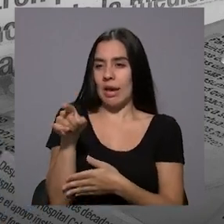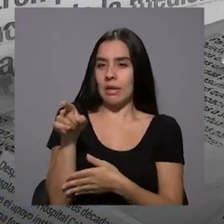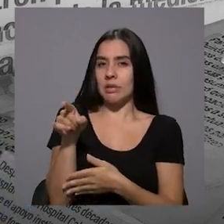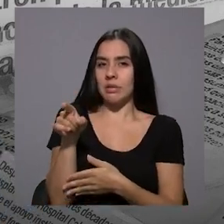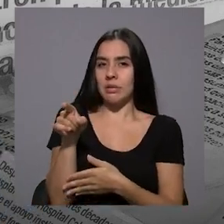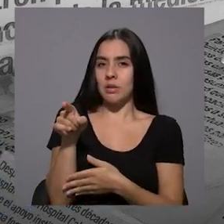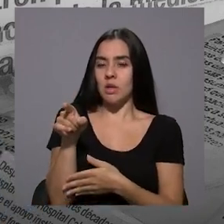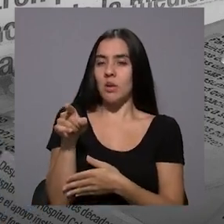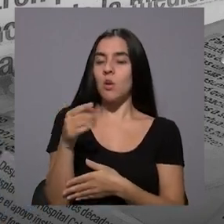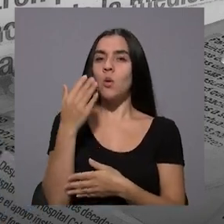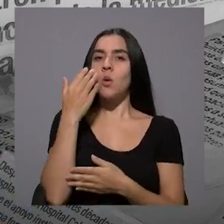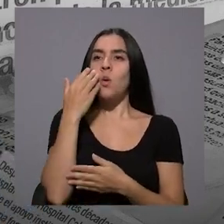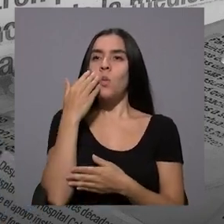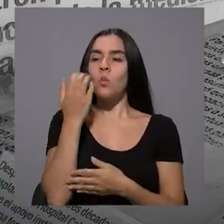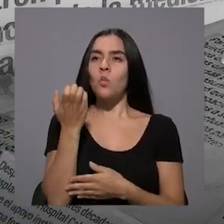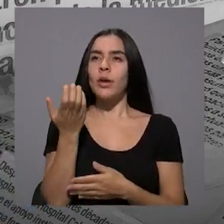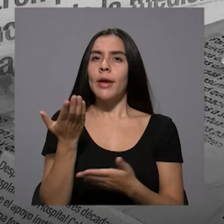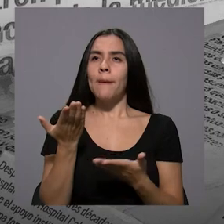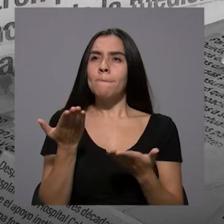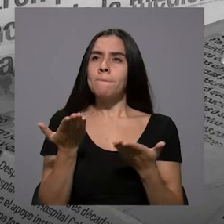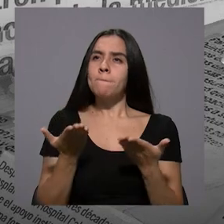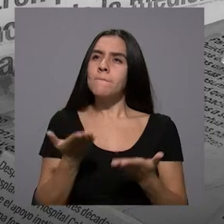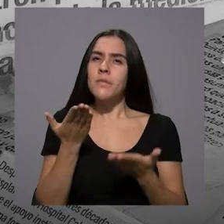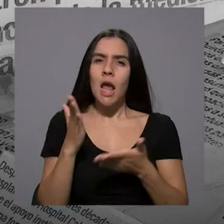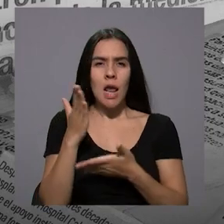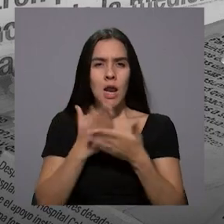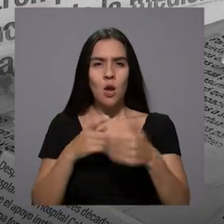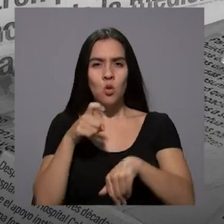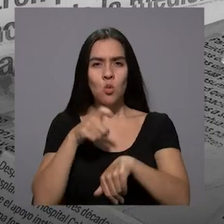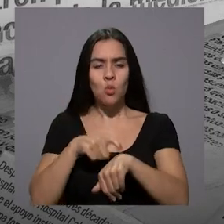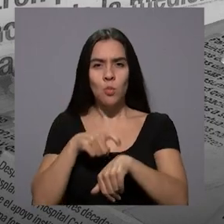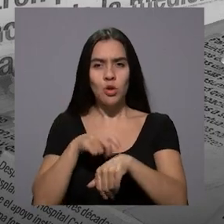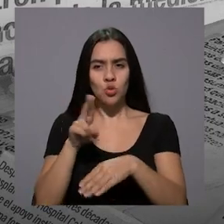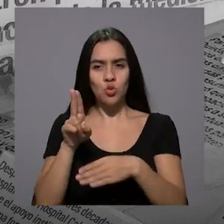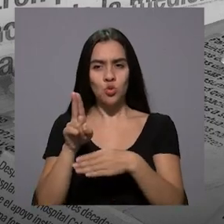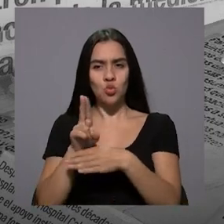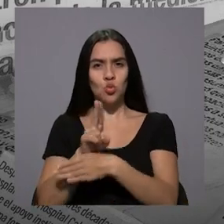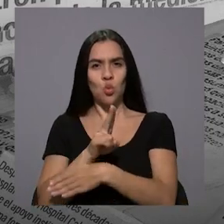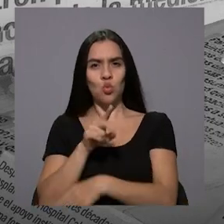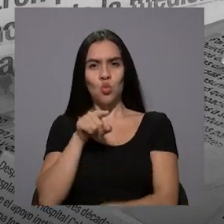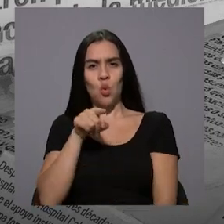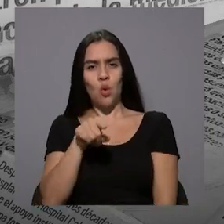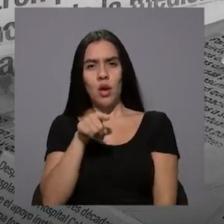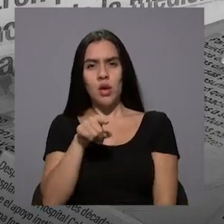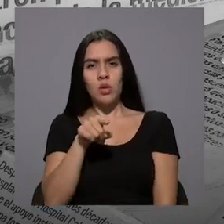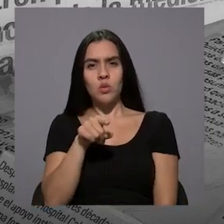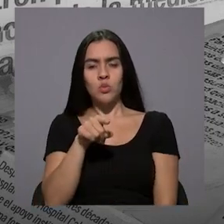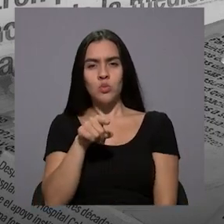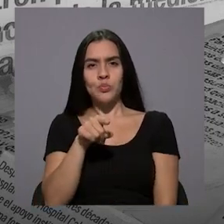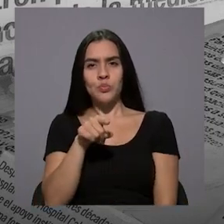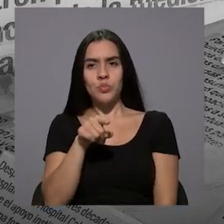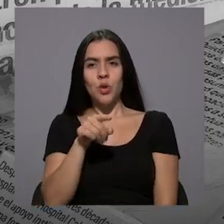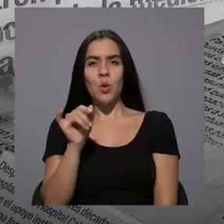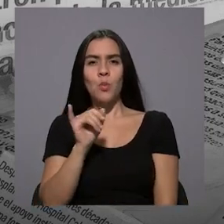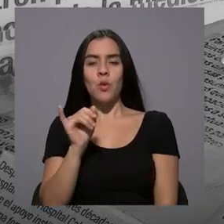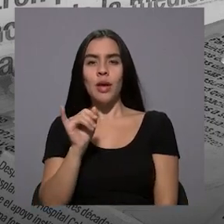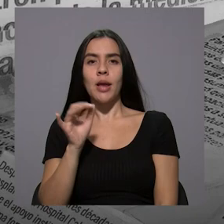porque ¿será que también en algún momento se usó la fórmula de que alguien era